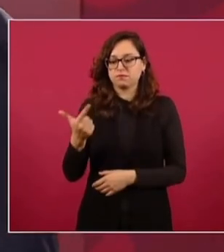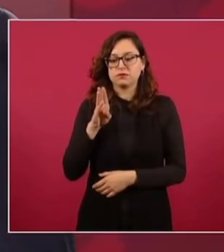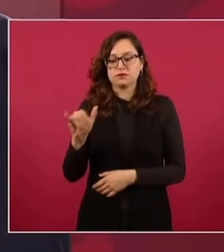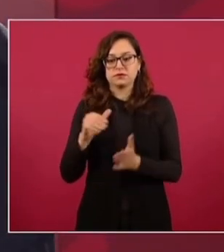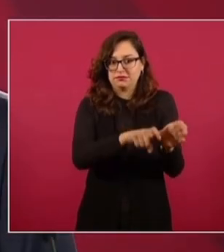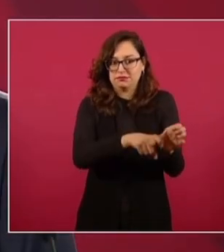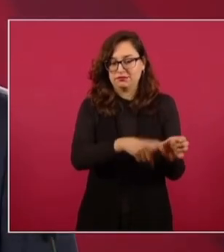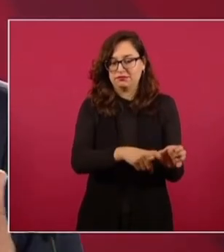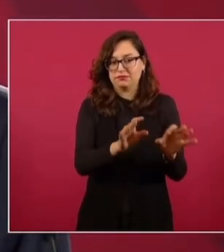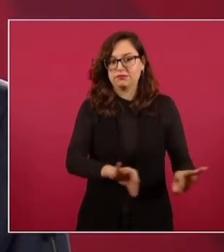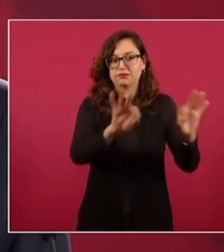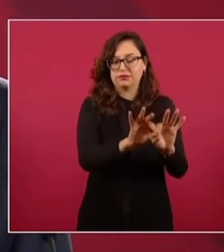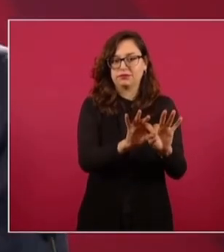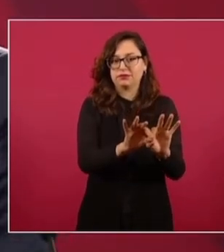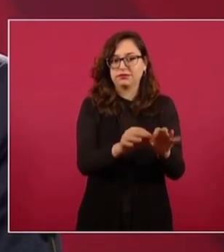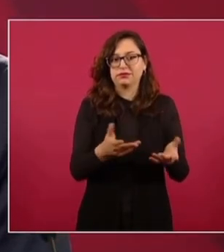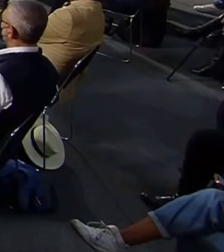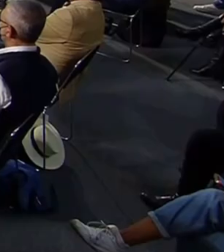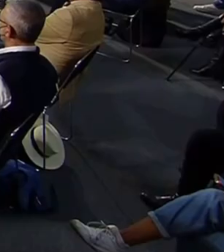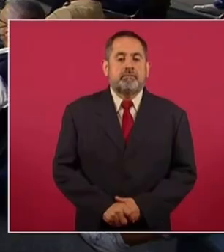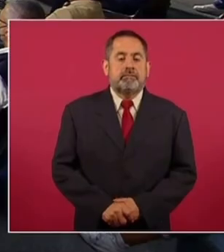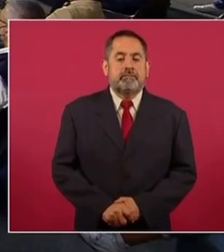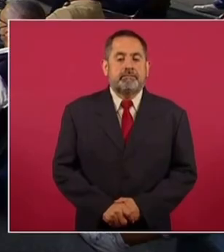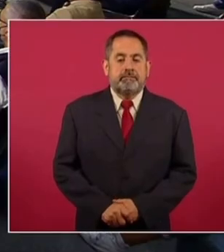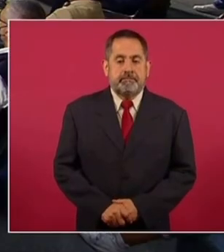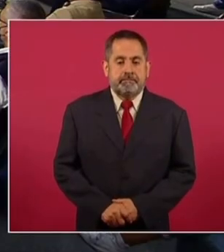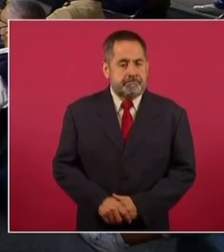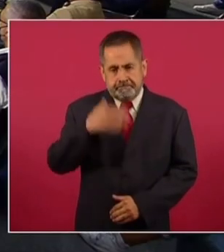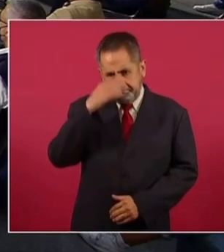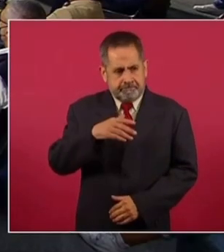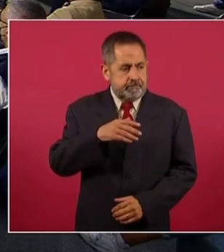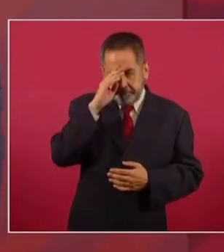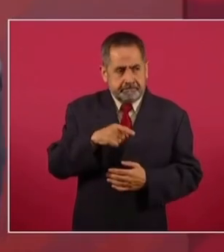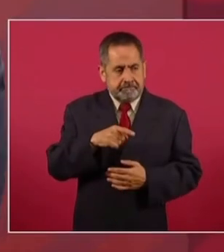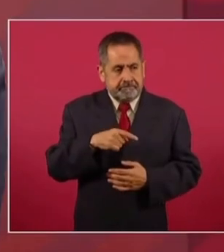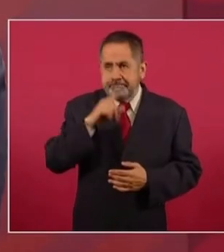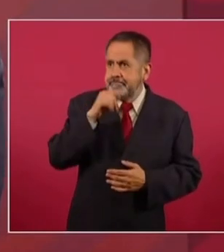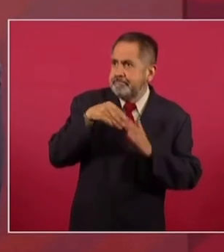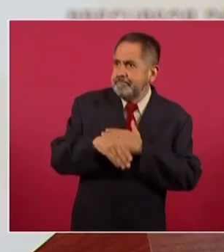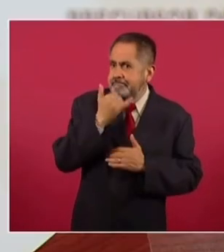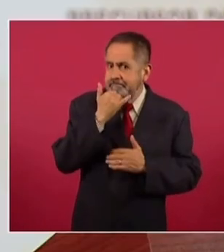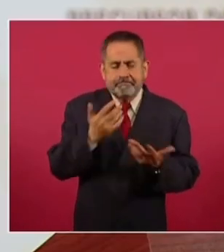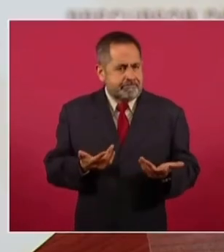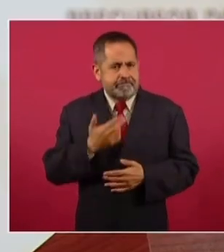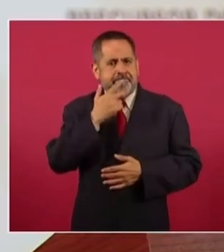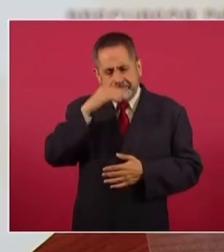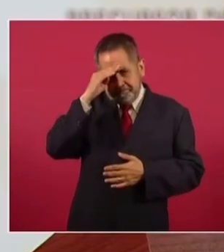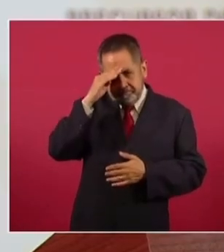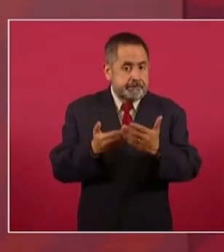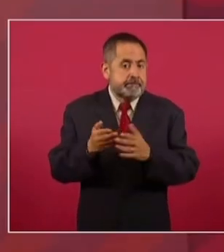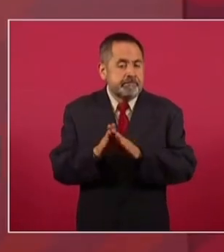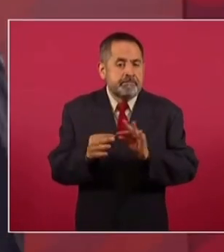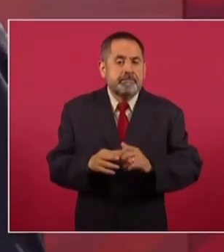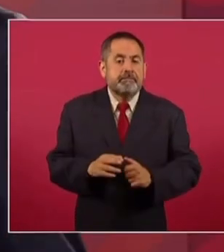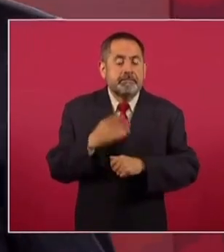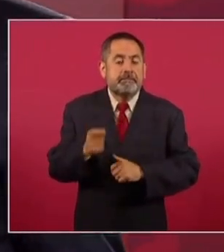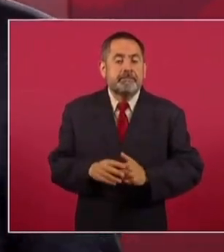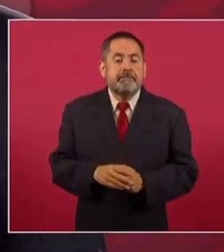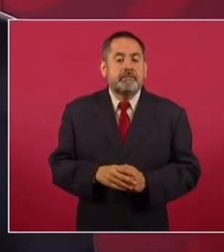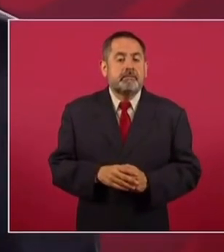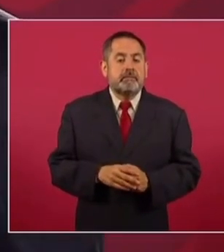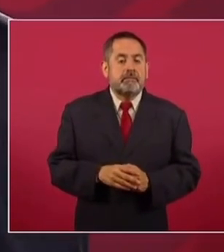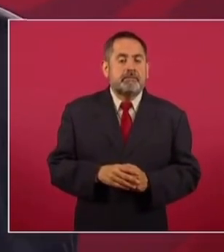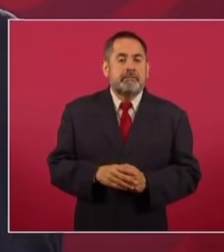pesos, de presupuesto. Y además es sabido de que todos los bancos tienen utilidades. ¿Por qué no lo hicimos? Porque